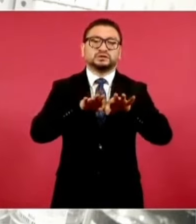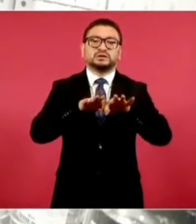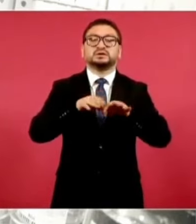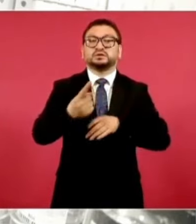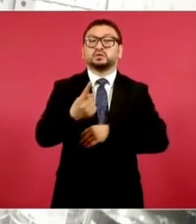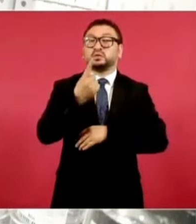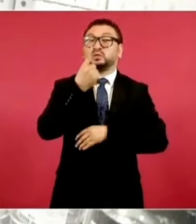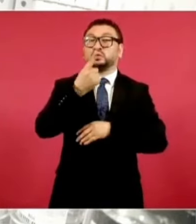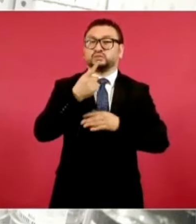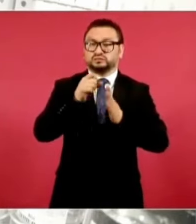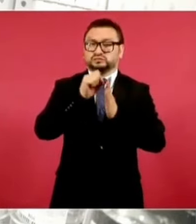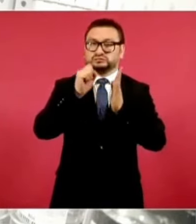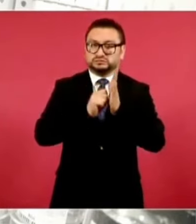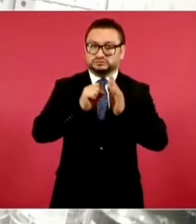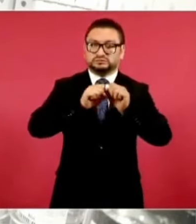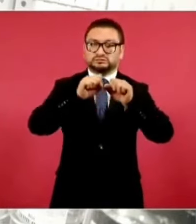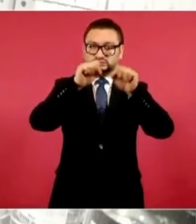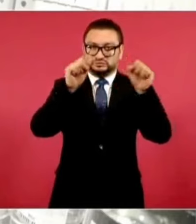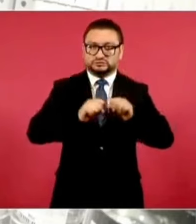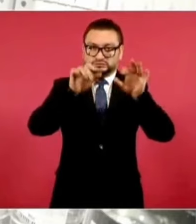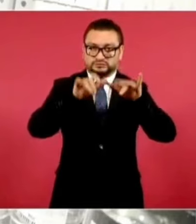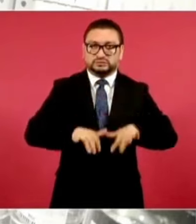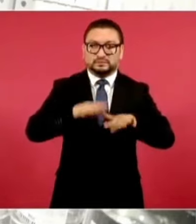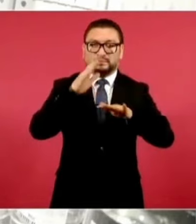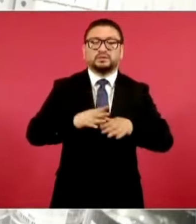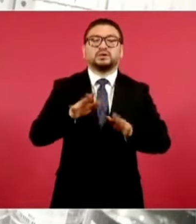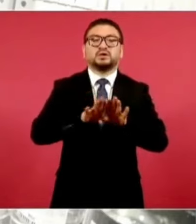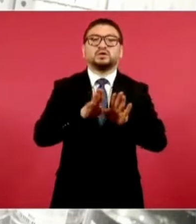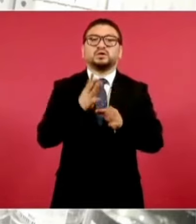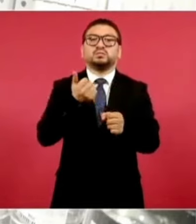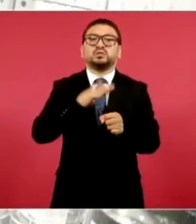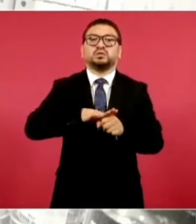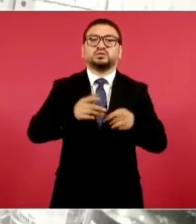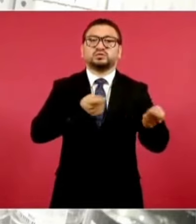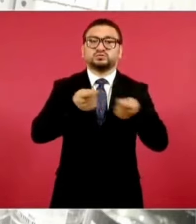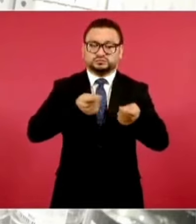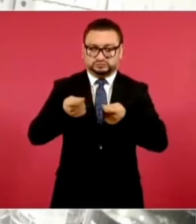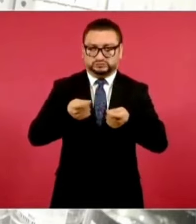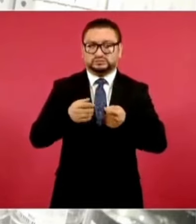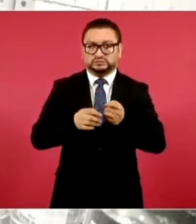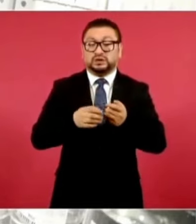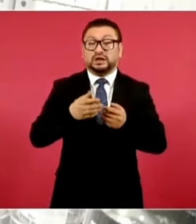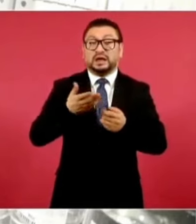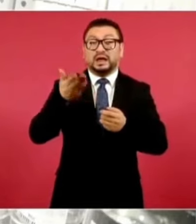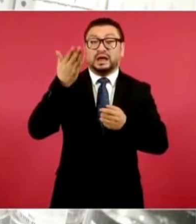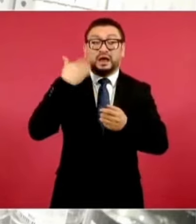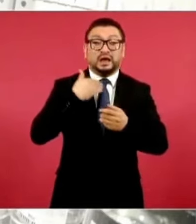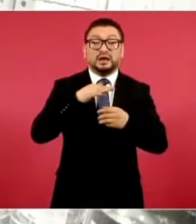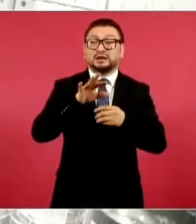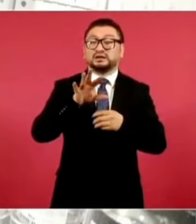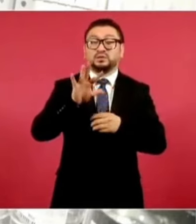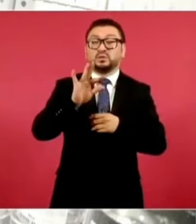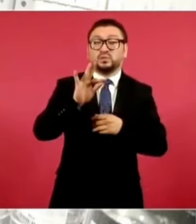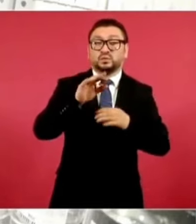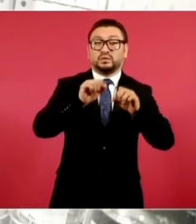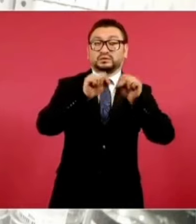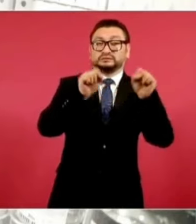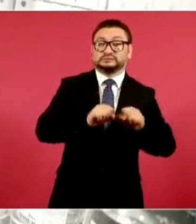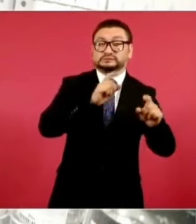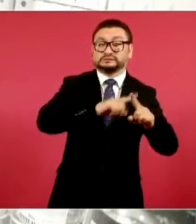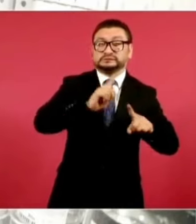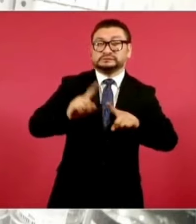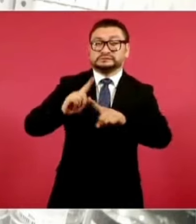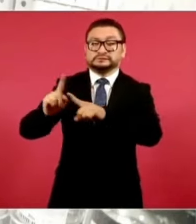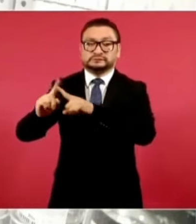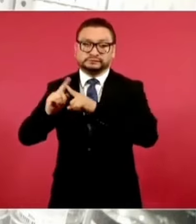sistema para la administración de los insumos, se tenían cerca de 40 distintos sistemas, había